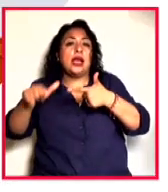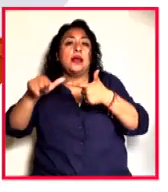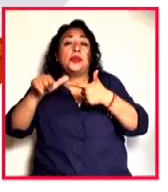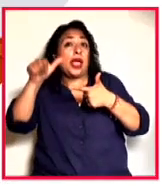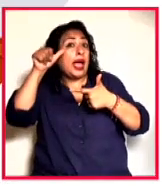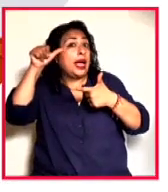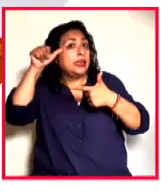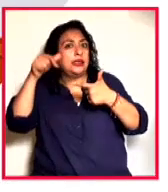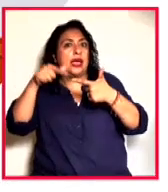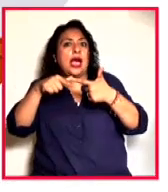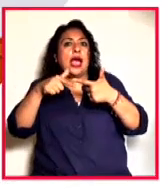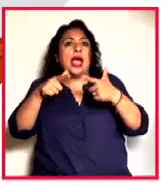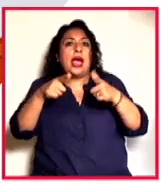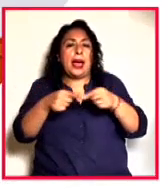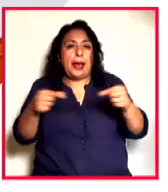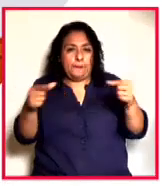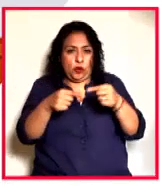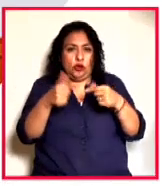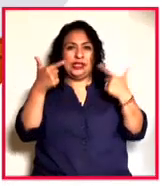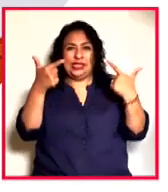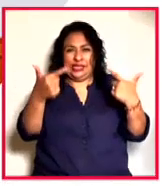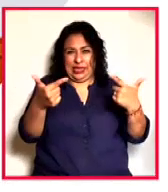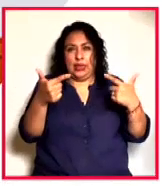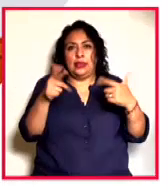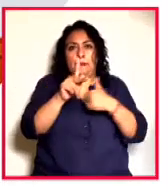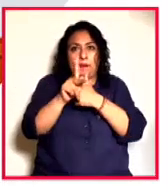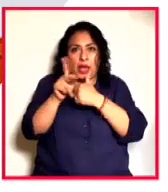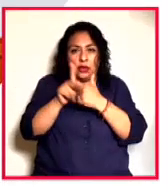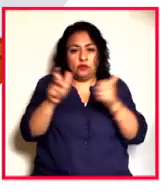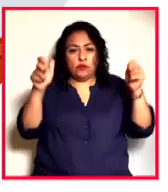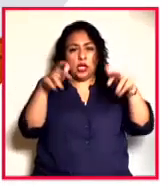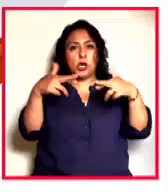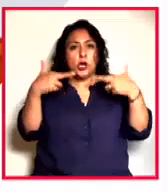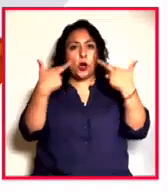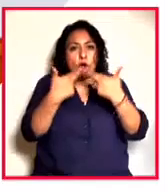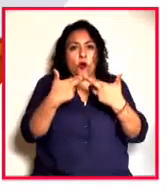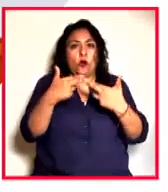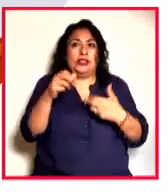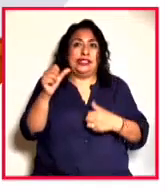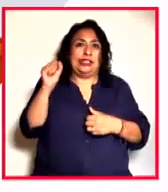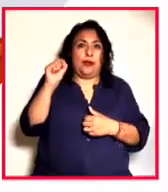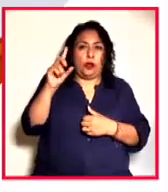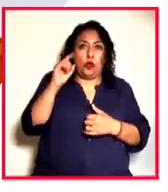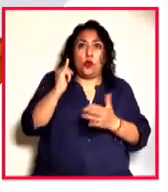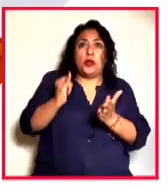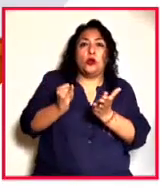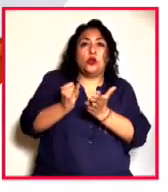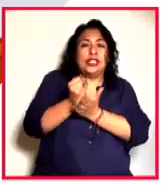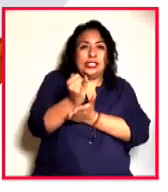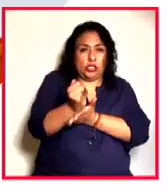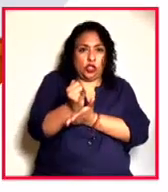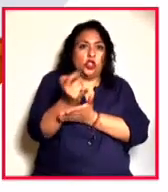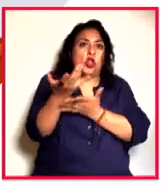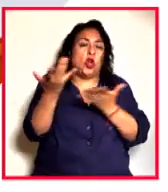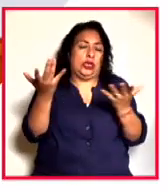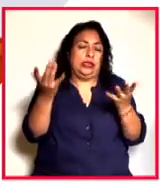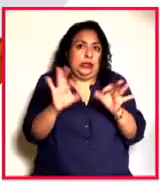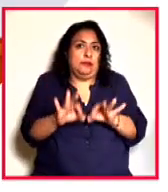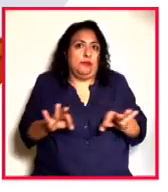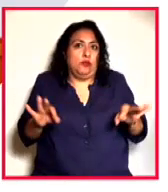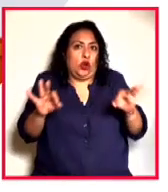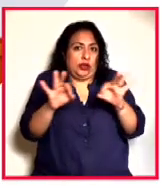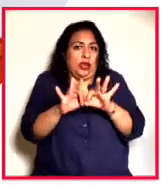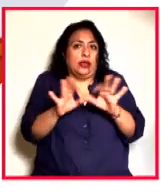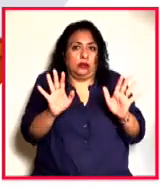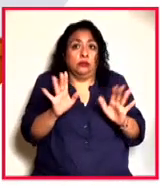Japón estos siete países se concentraron el fin de semana y tomaron decisiones entre otras algunas relevantes y le voy a decir